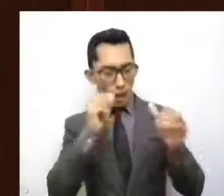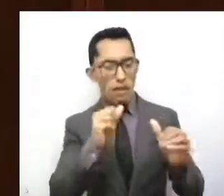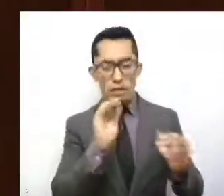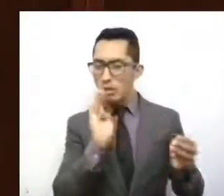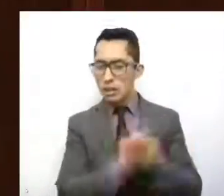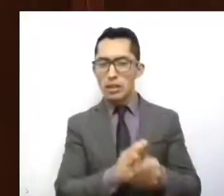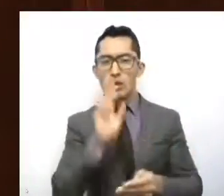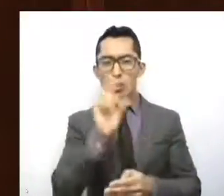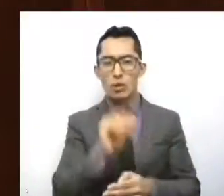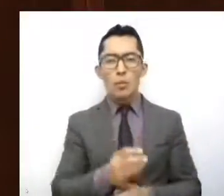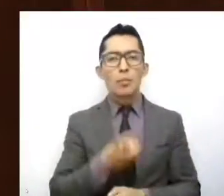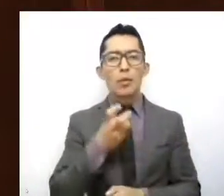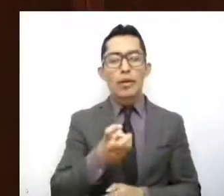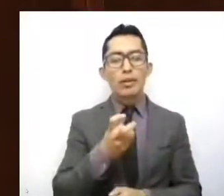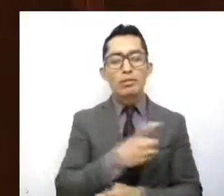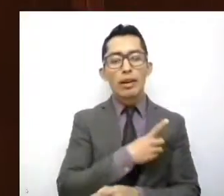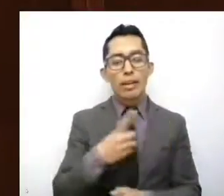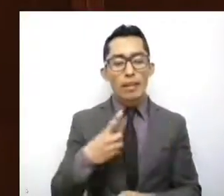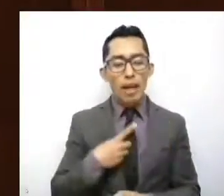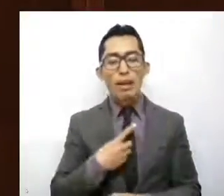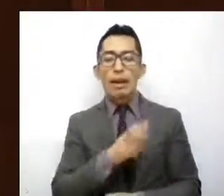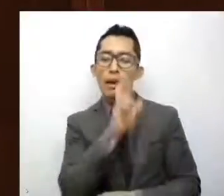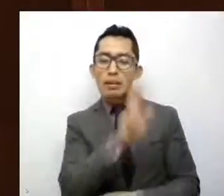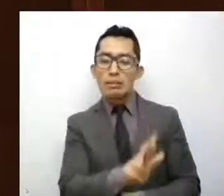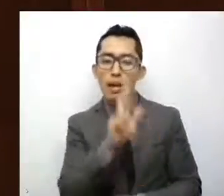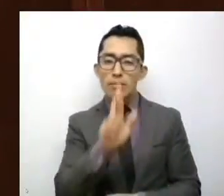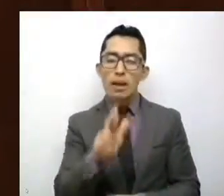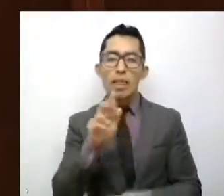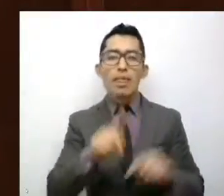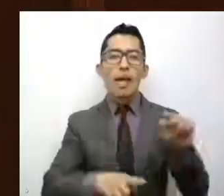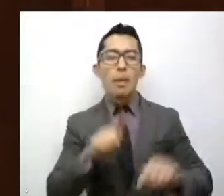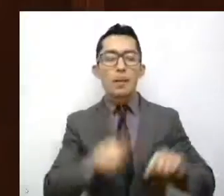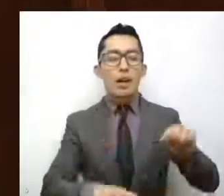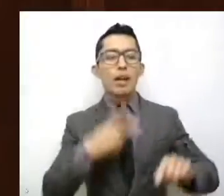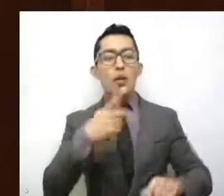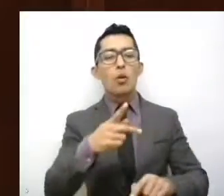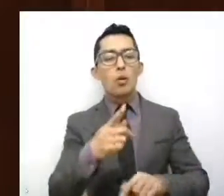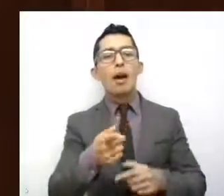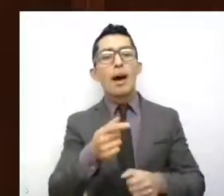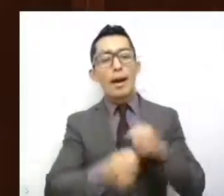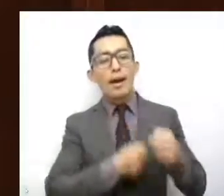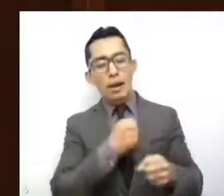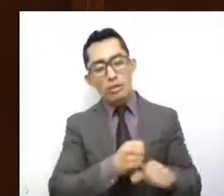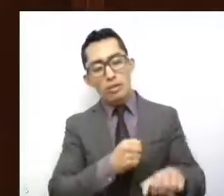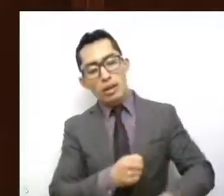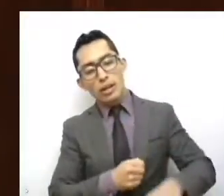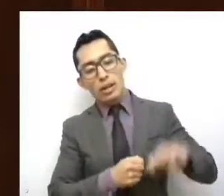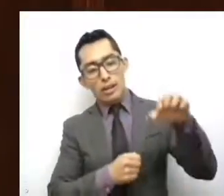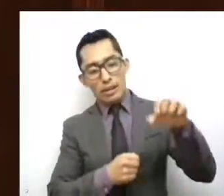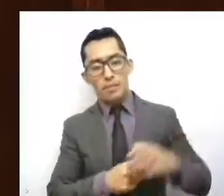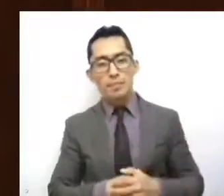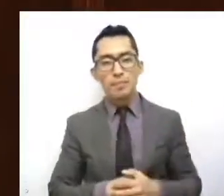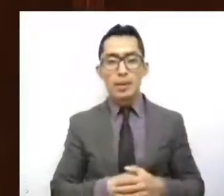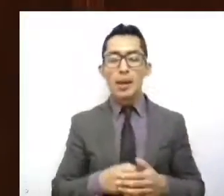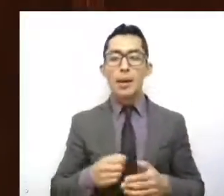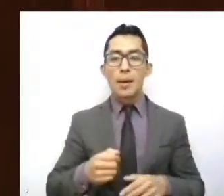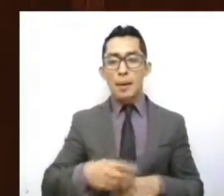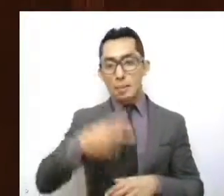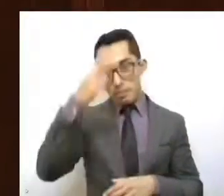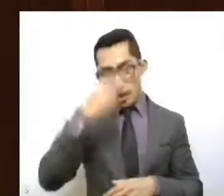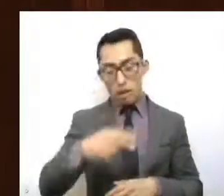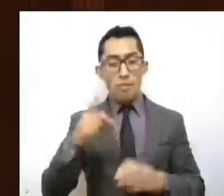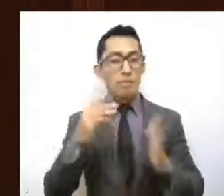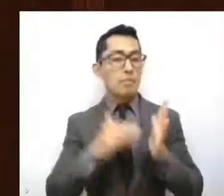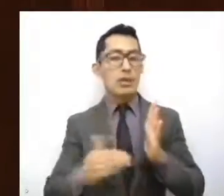deben de ser valoradas dependiendo de su grado de madurez. En México, millones de